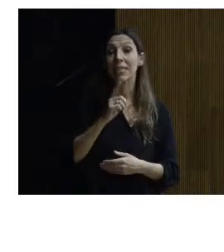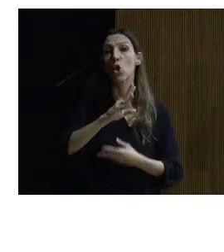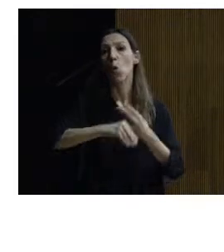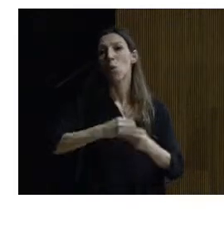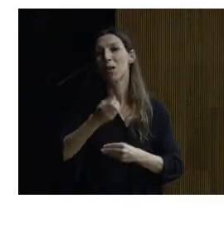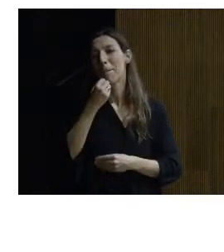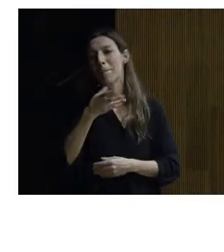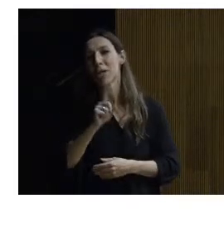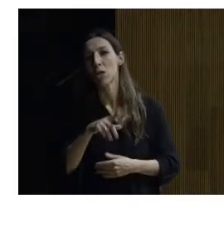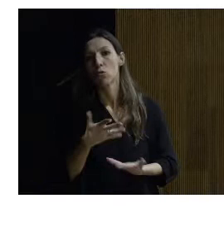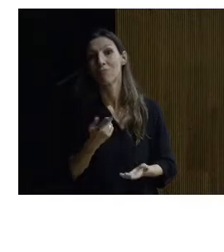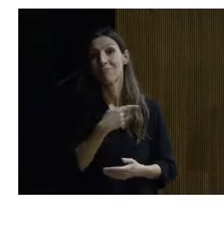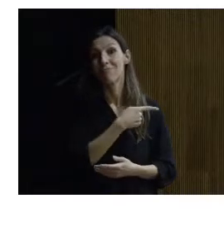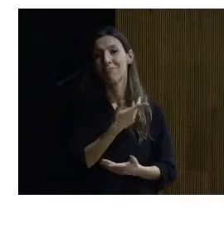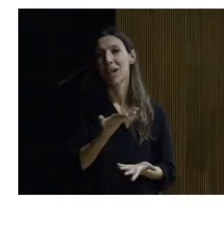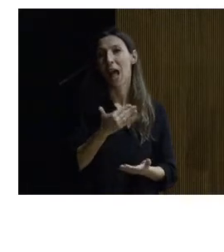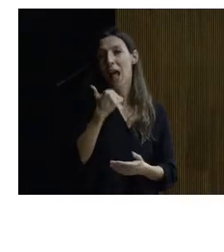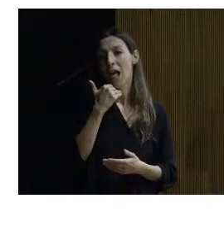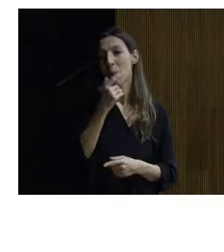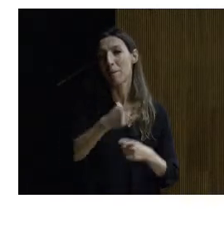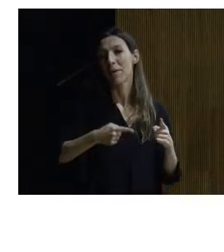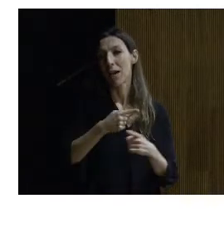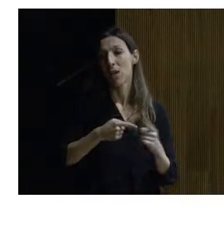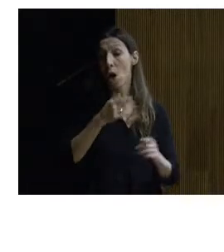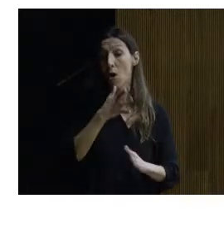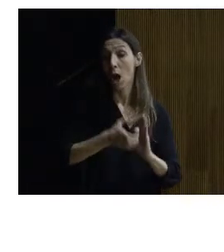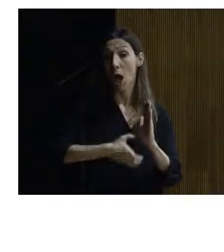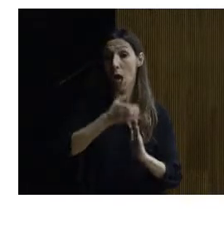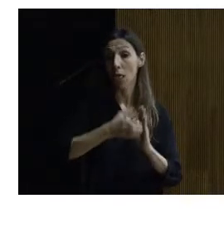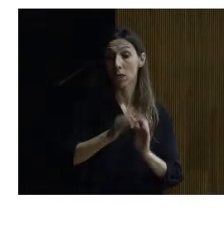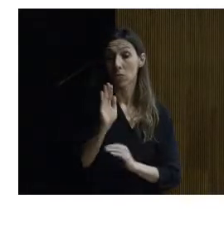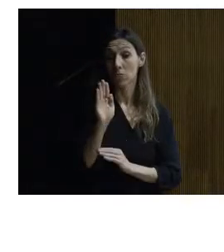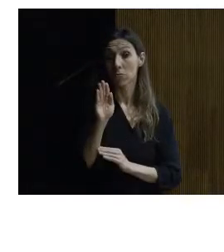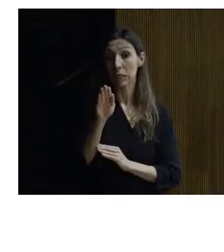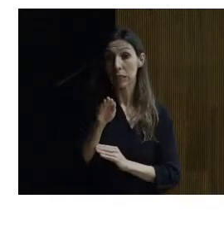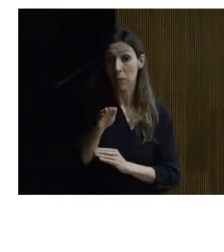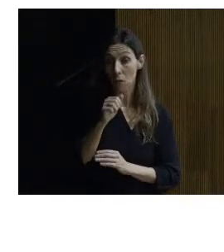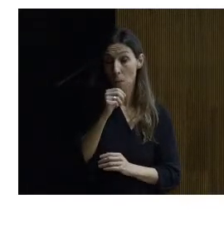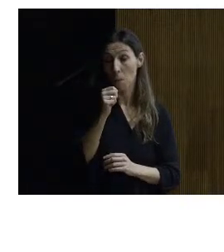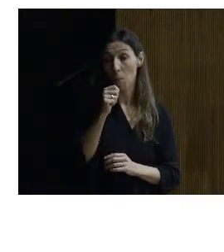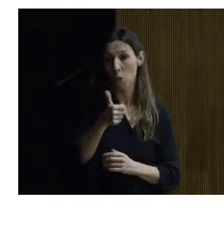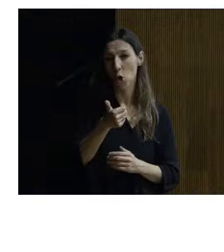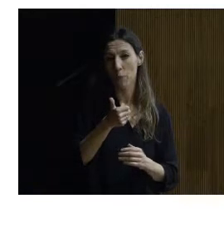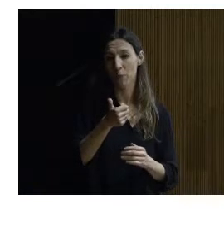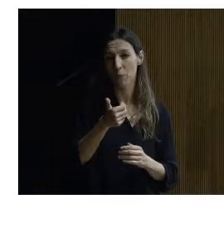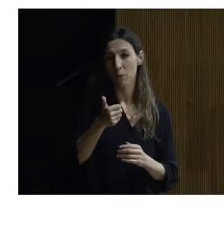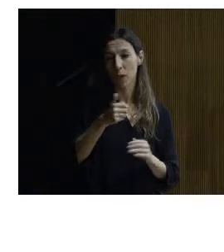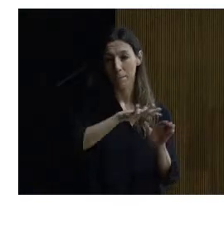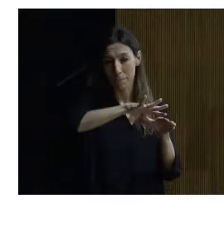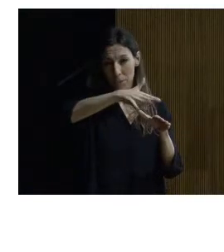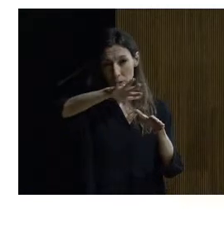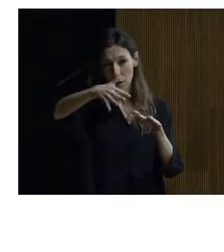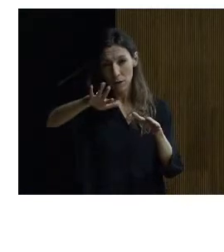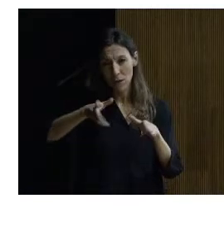plazo intermedio ahora ya se está trabajando en un ascensor inclinado la topografía de este lugar la verdad es que es muy complicada es difícil